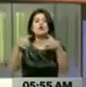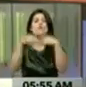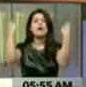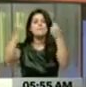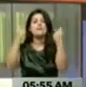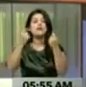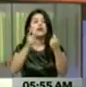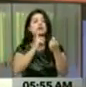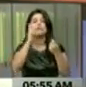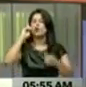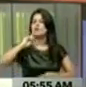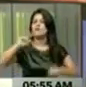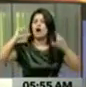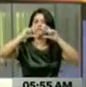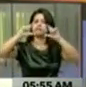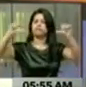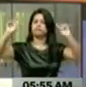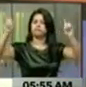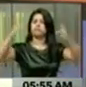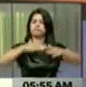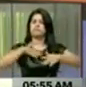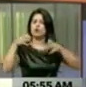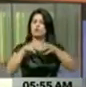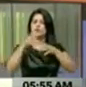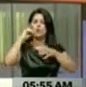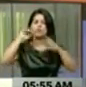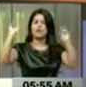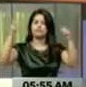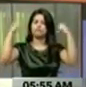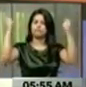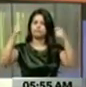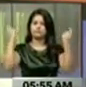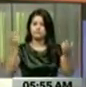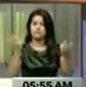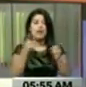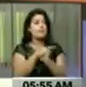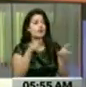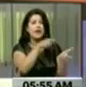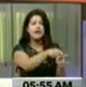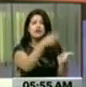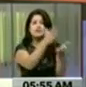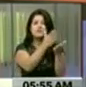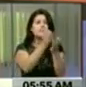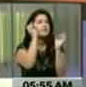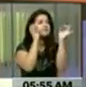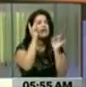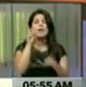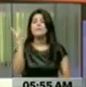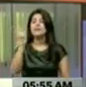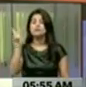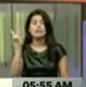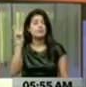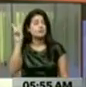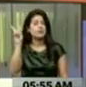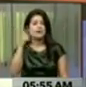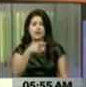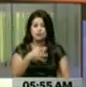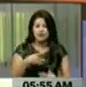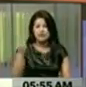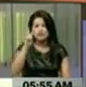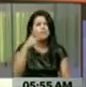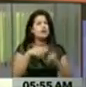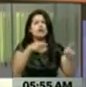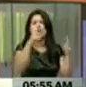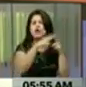Simón Bolívar. ¿No entiendes? Y lo peor es que esos farsantes hablan de Venezuela como que si les interesara. Y no conocen la